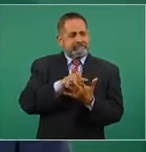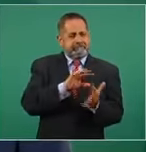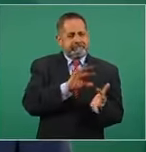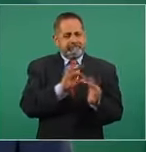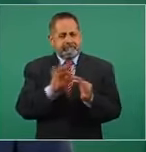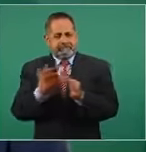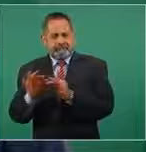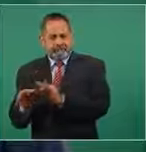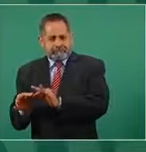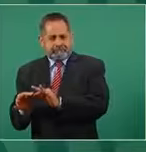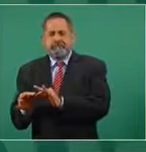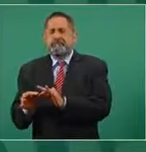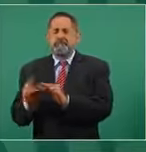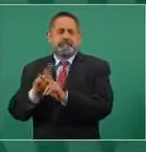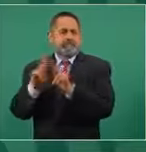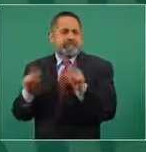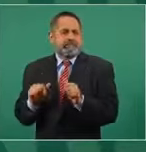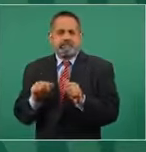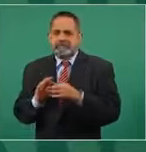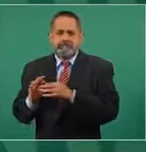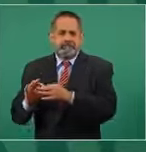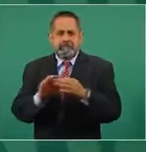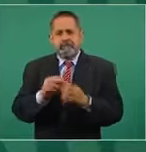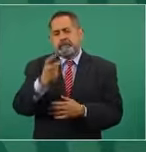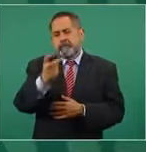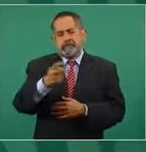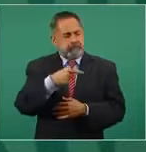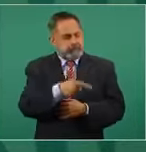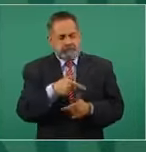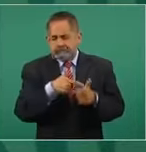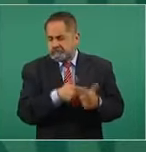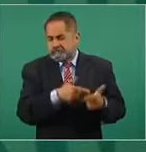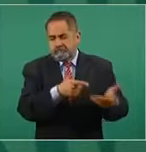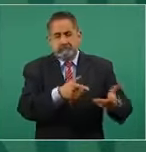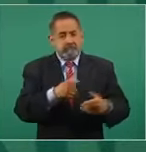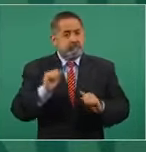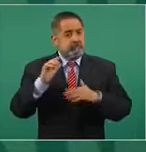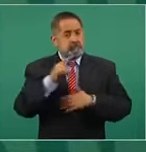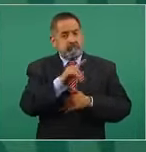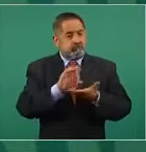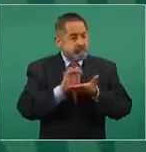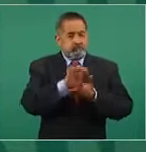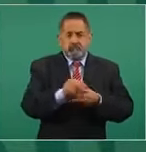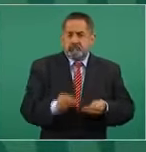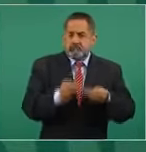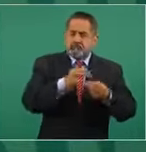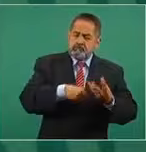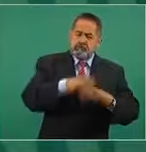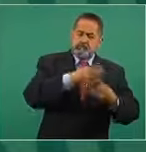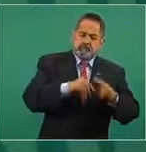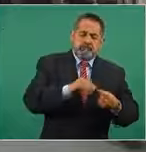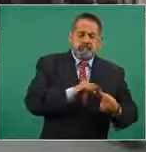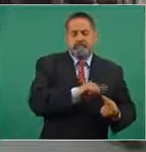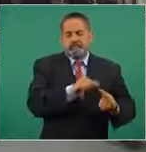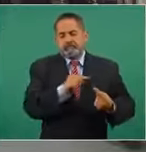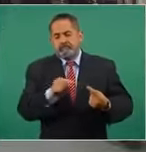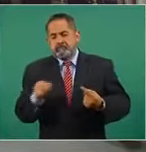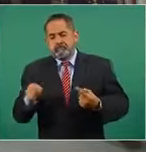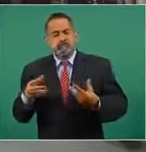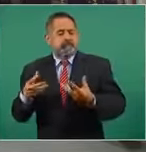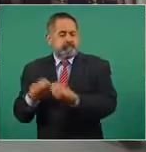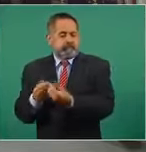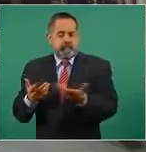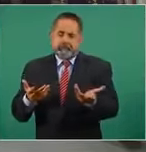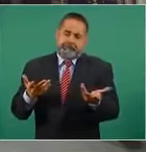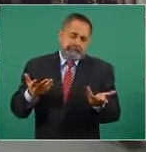Entonces, hay el compromiso de que va a seguir invirtiendo. Y nosotros preferimos